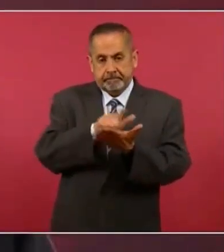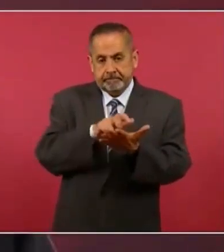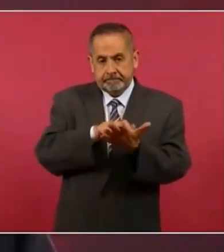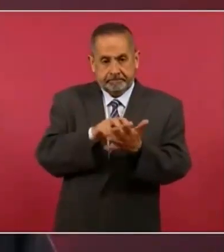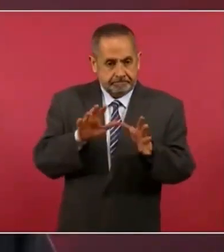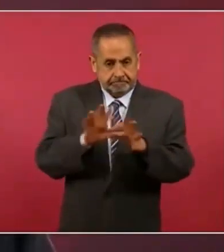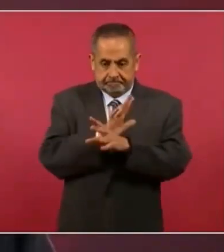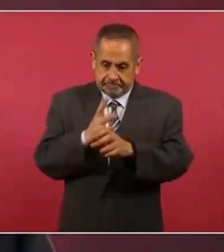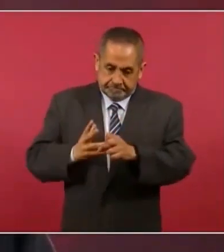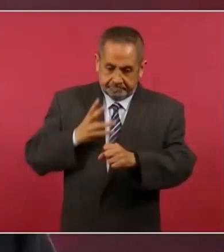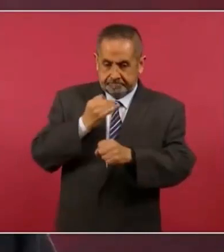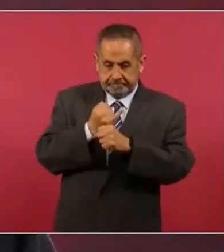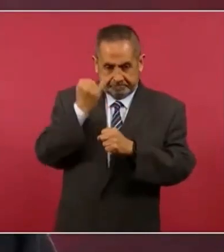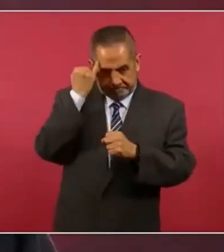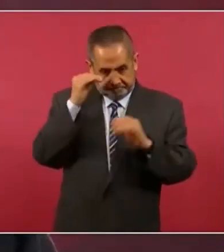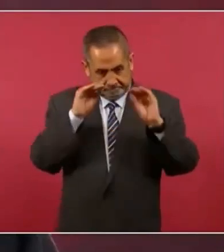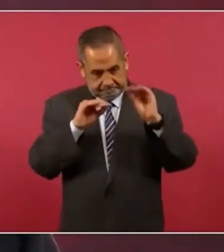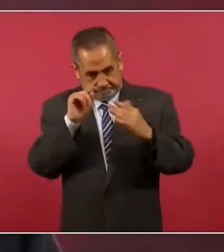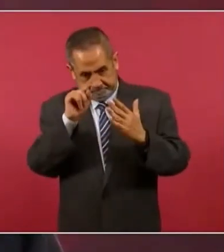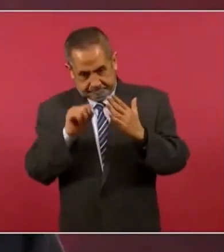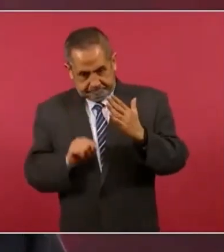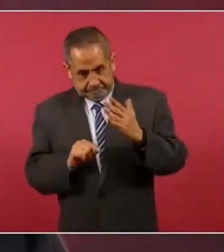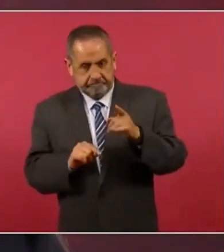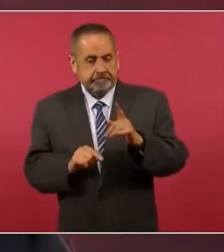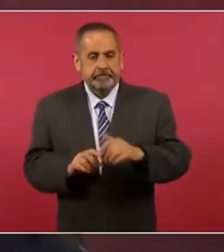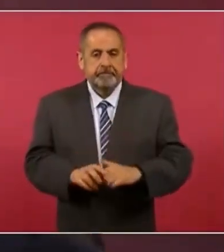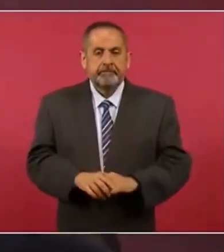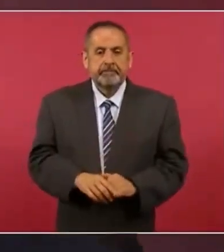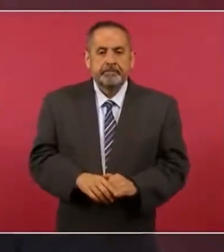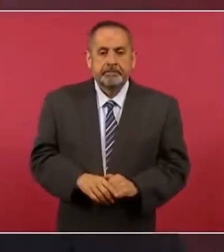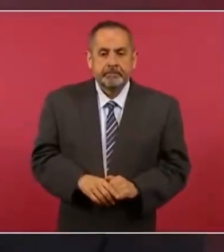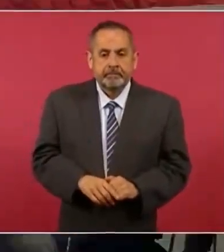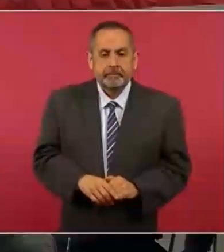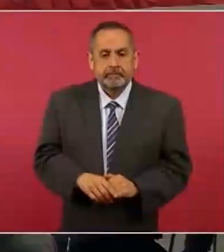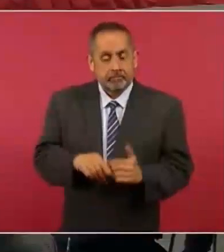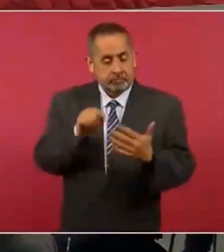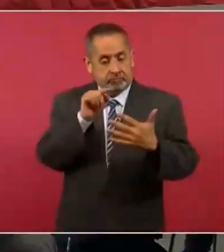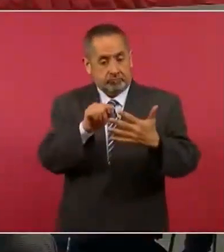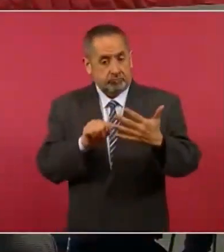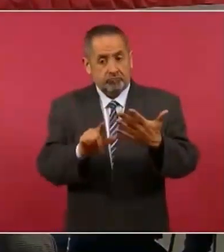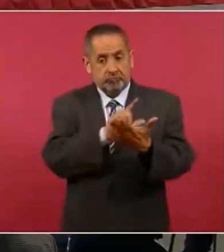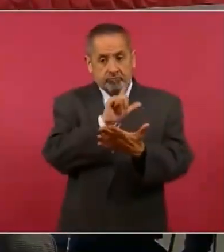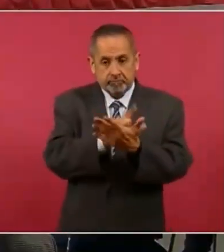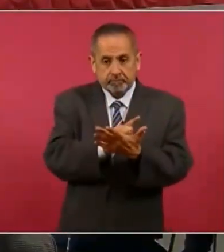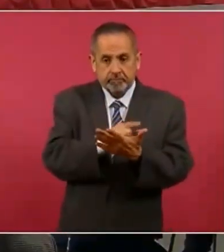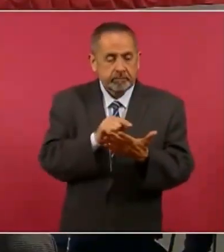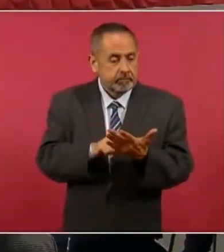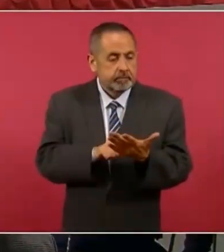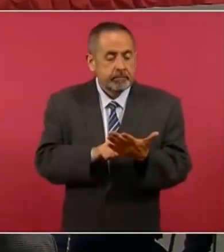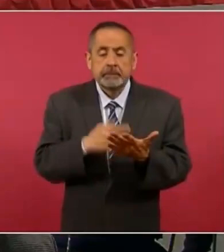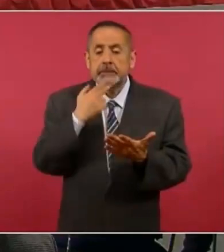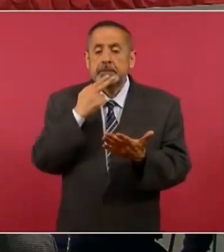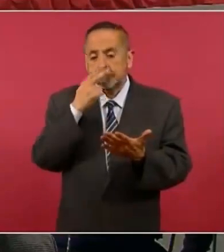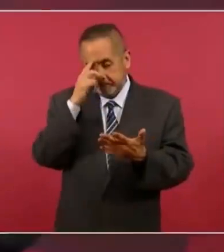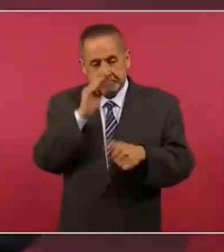estos criterios porque son instrumentos de impunidad